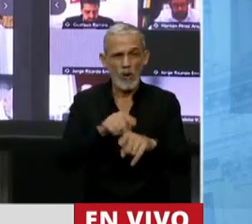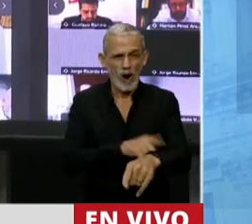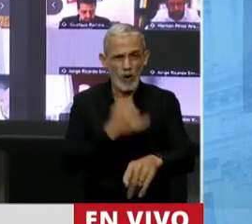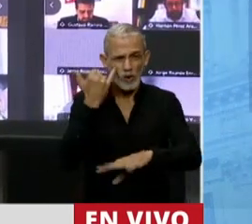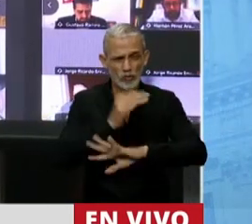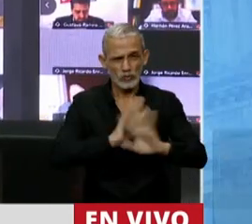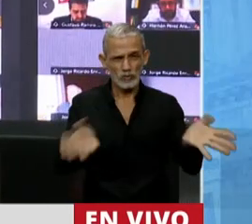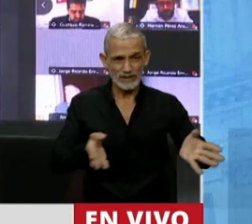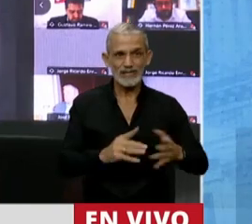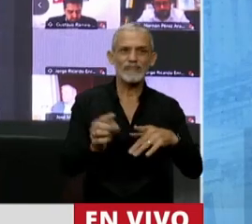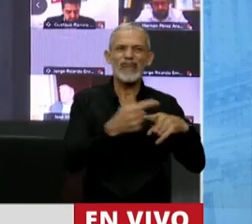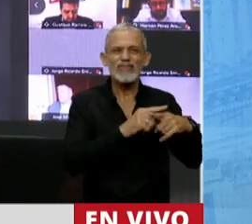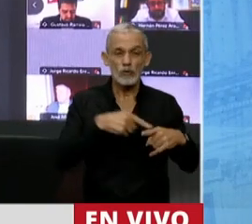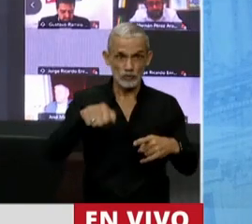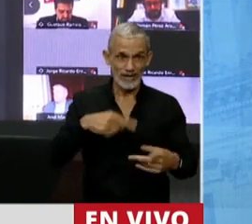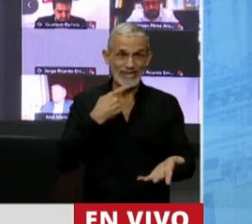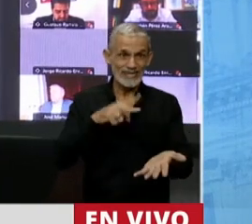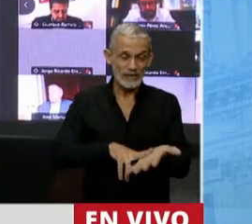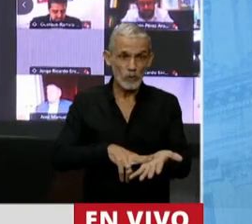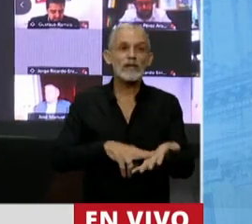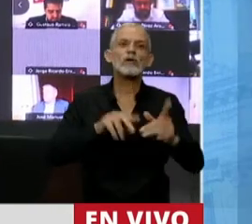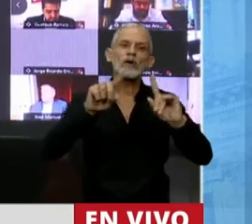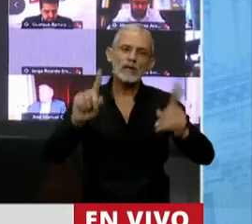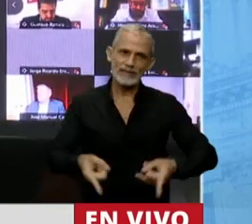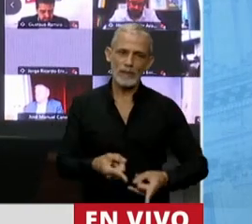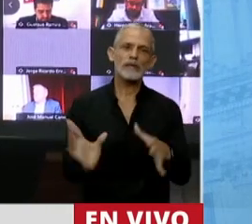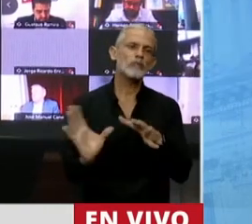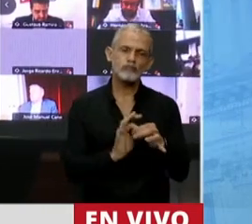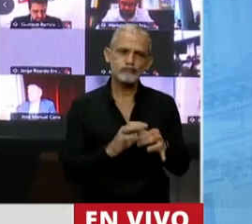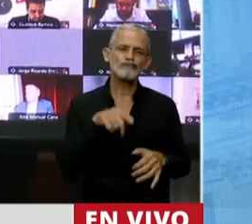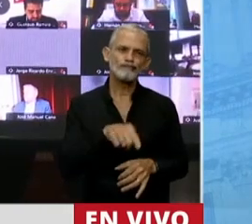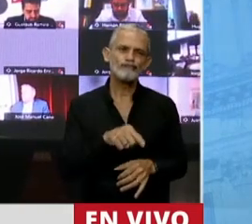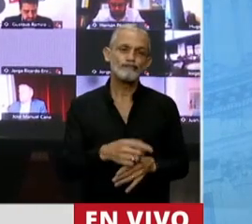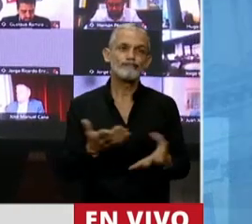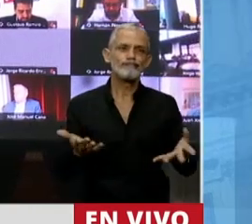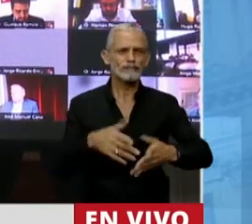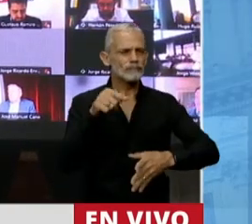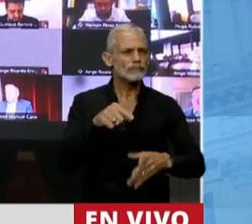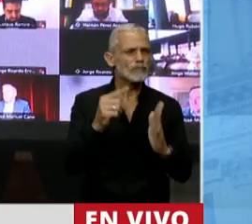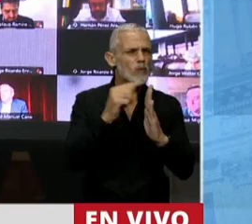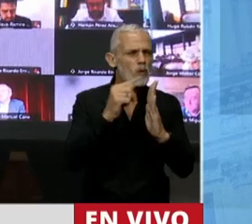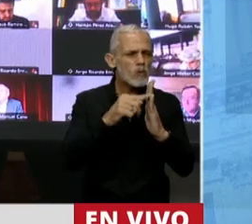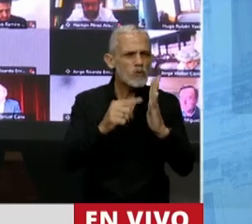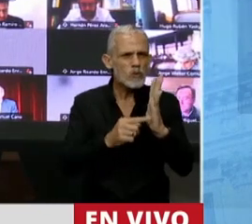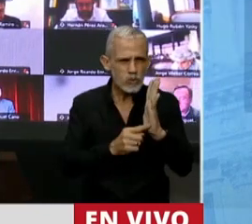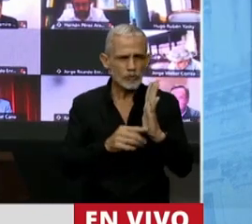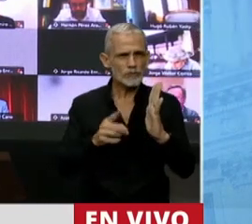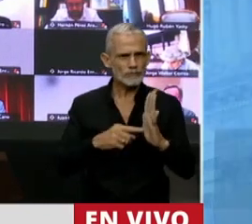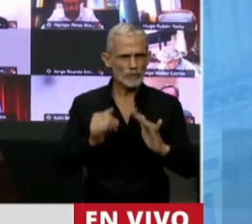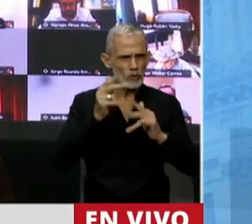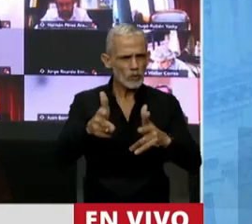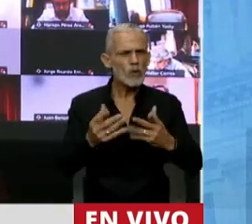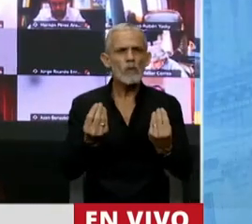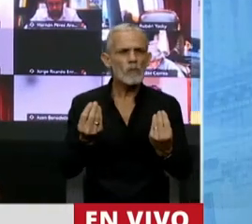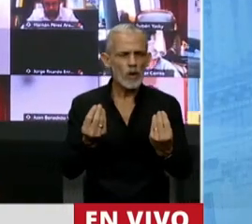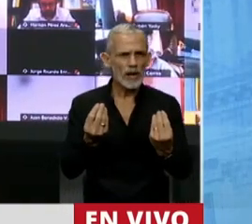Parte de la discusión de este impuesto tiene que ver con eso. Y estos aspectos los remarco porque